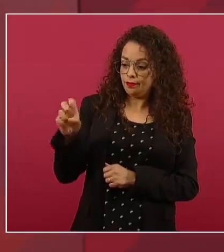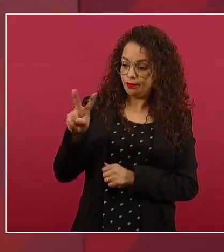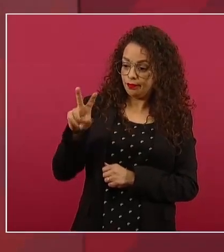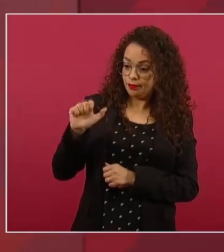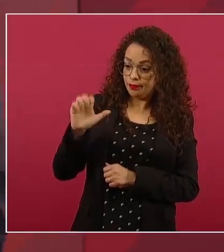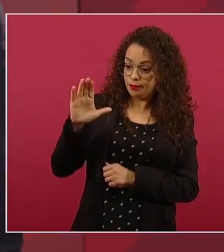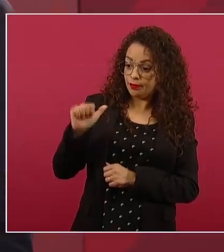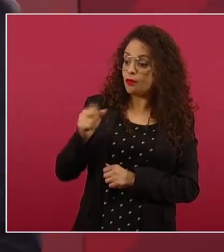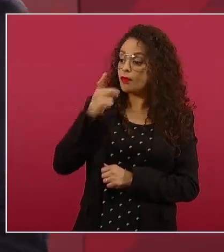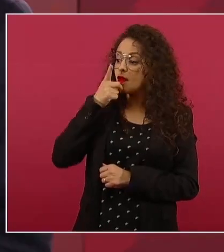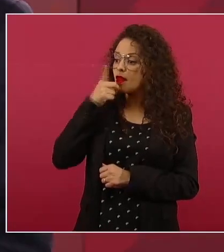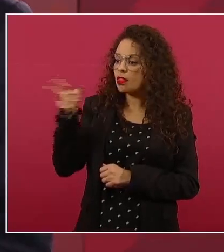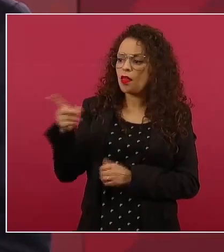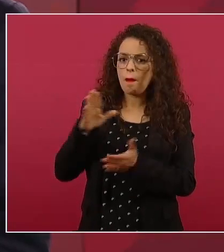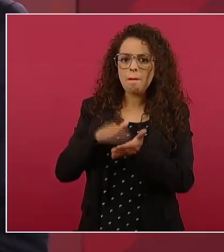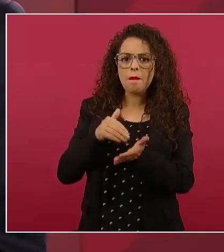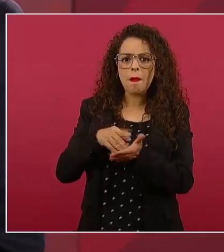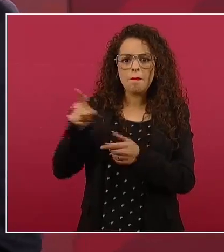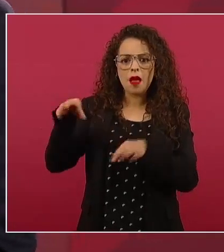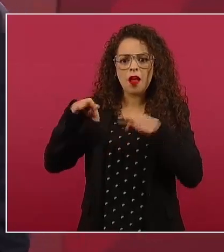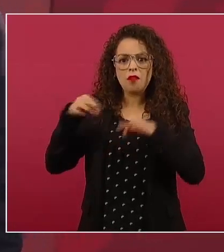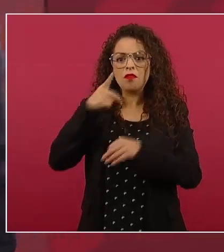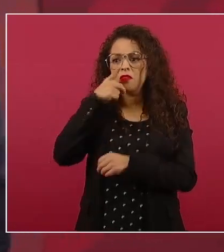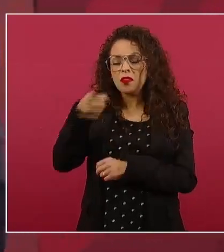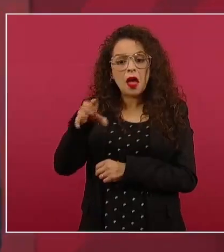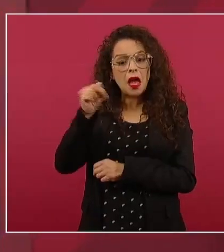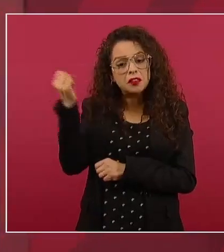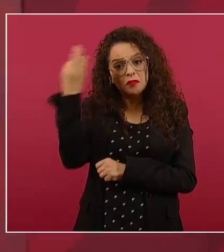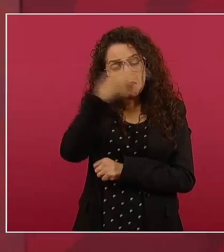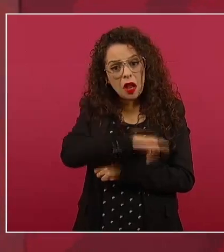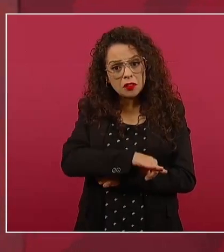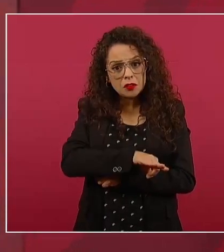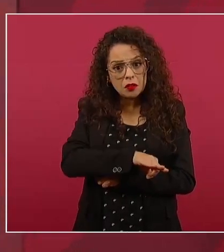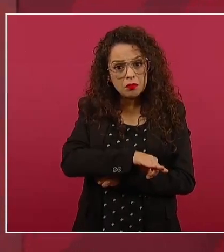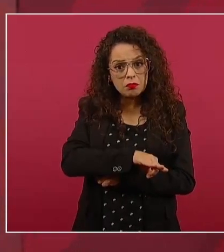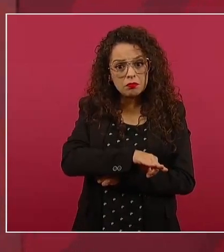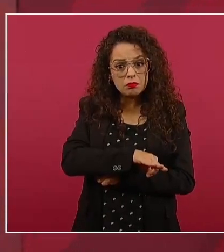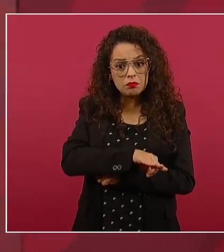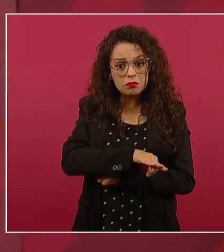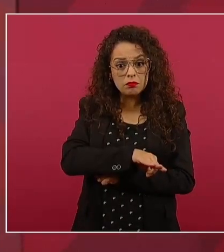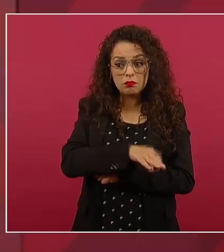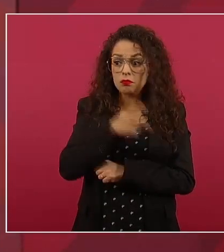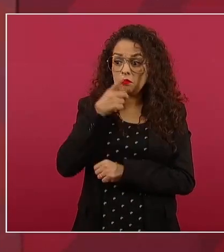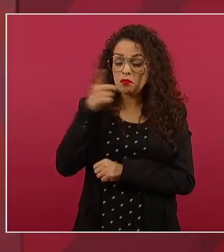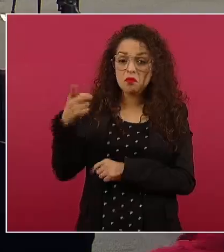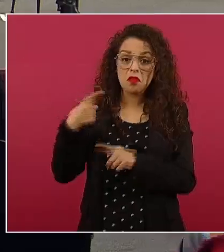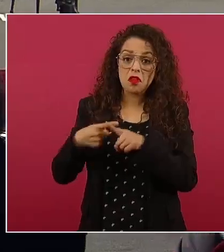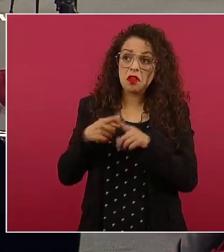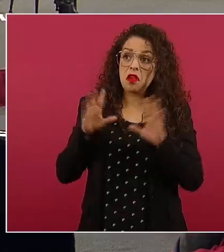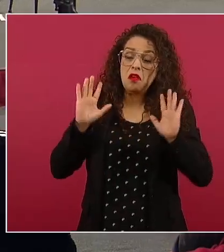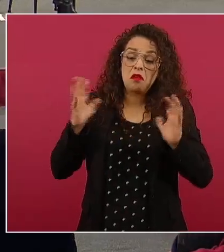oficio es falso, que fue falsificado.